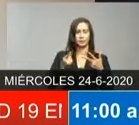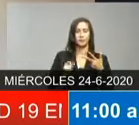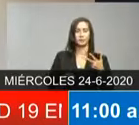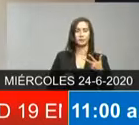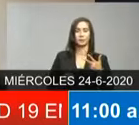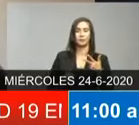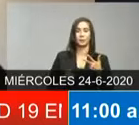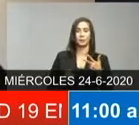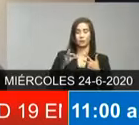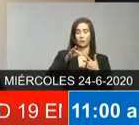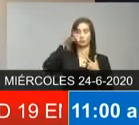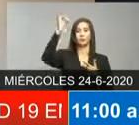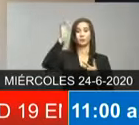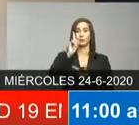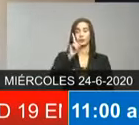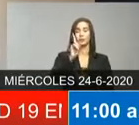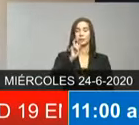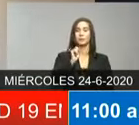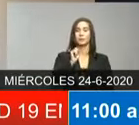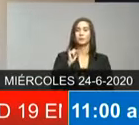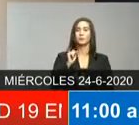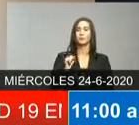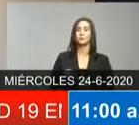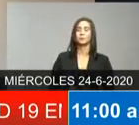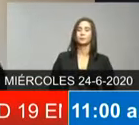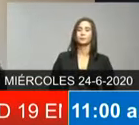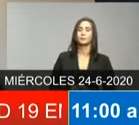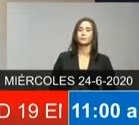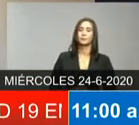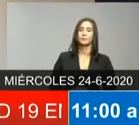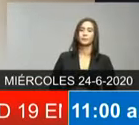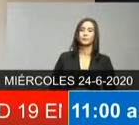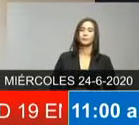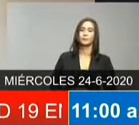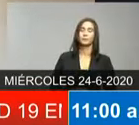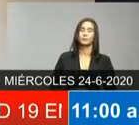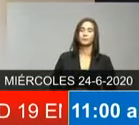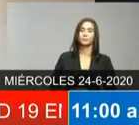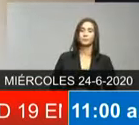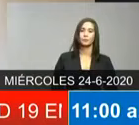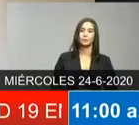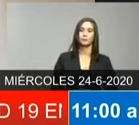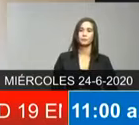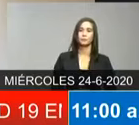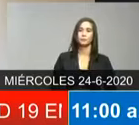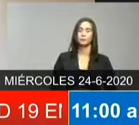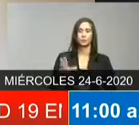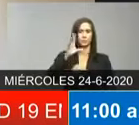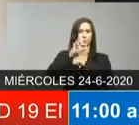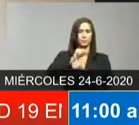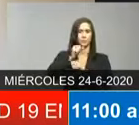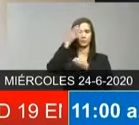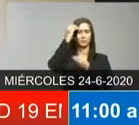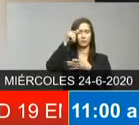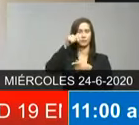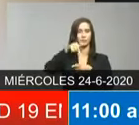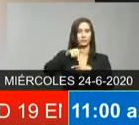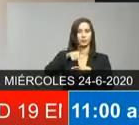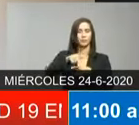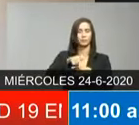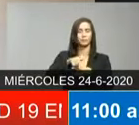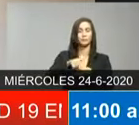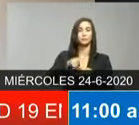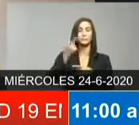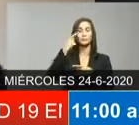destacar una que a veces no es común que se informe en esta rueda de prensa pero si